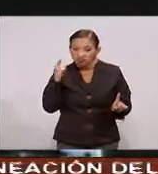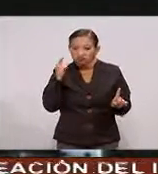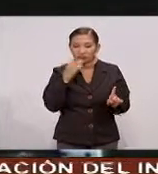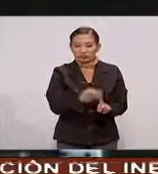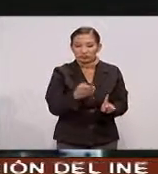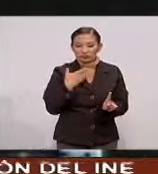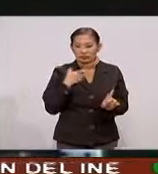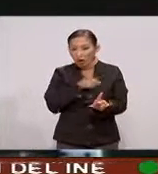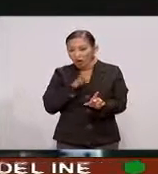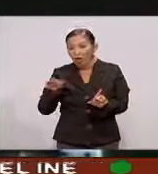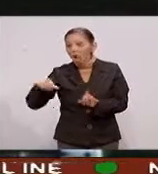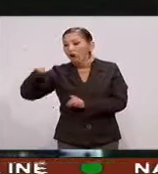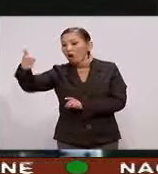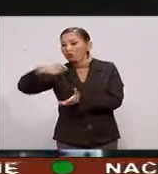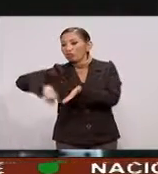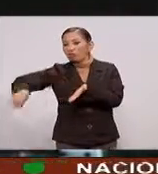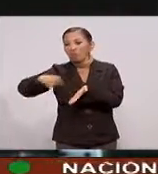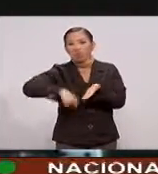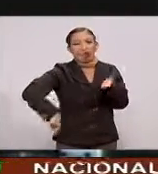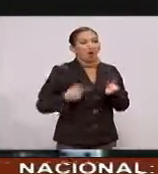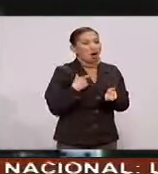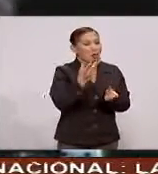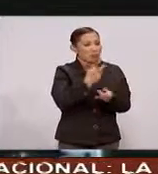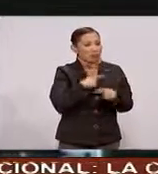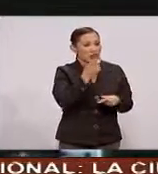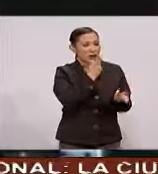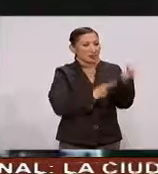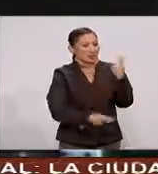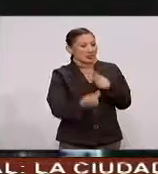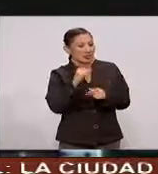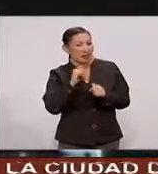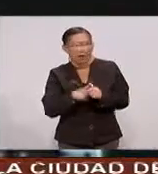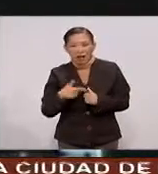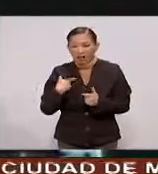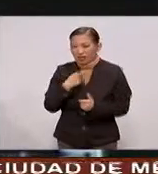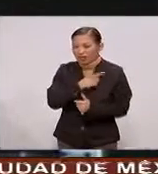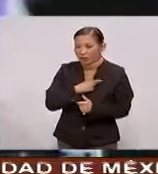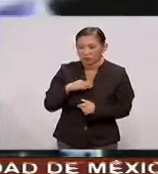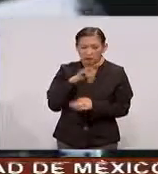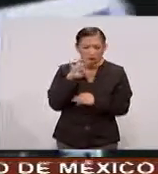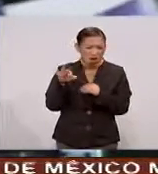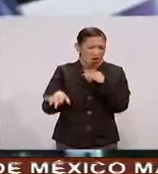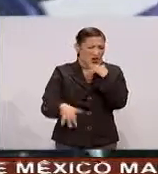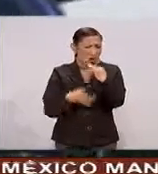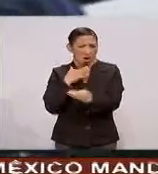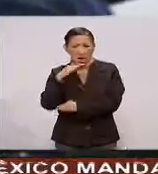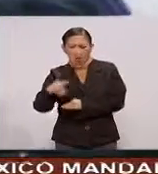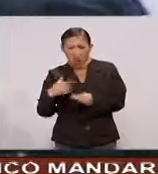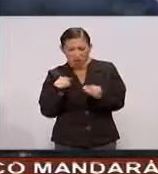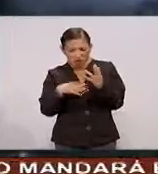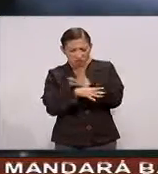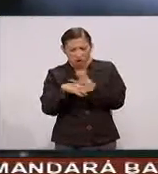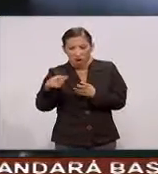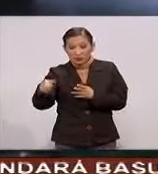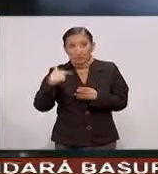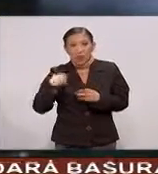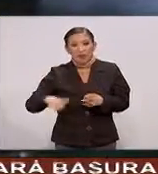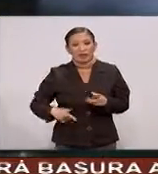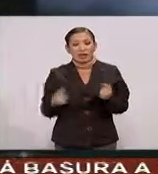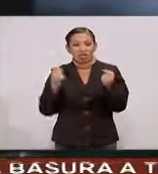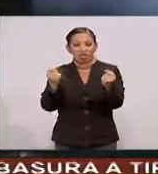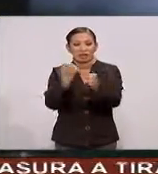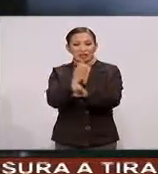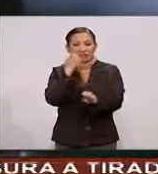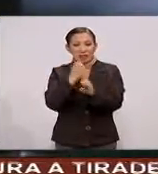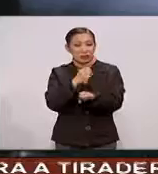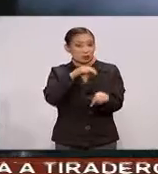La indirecta Los pasivos Con proveedores La deuda contingente Y todo tipo De obligaciones En que incurren Los gobiernos